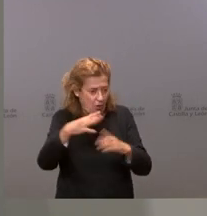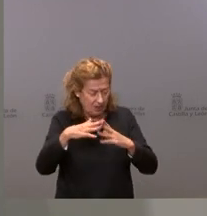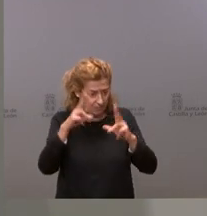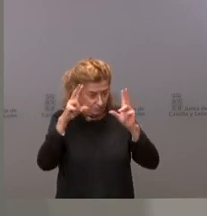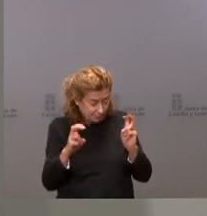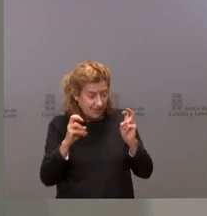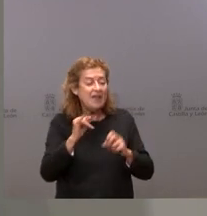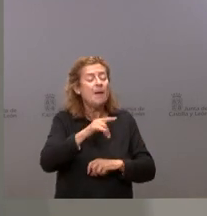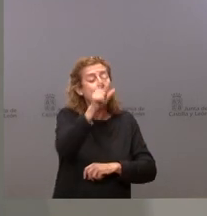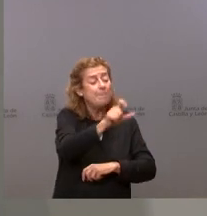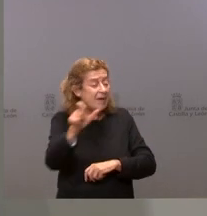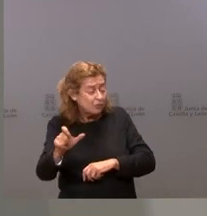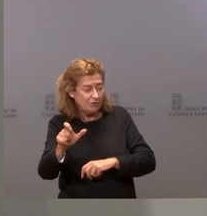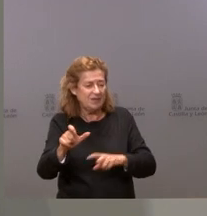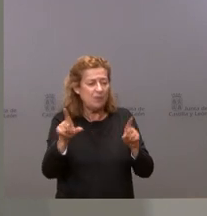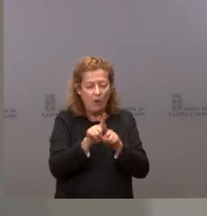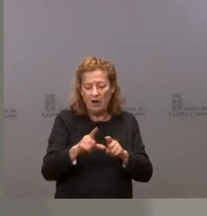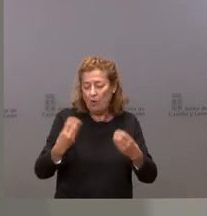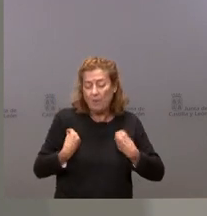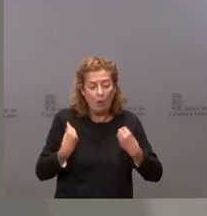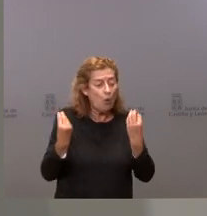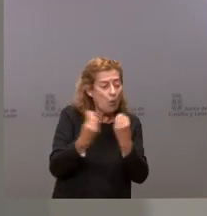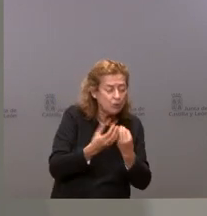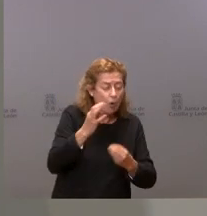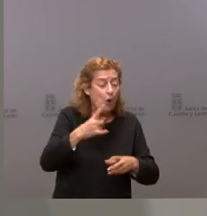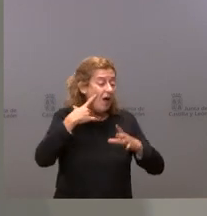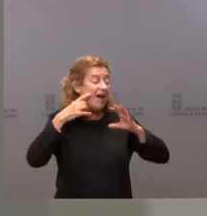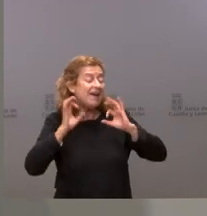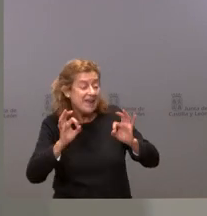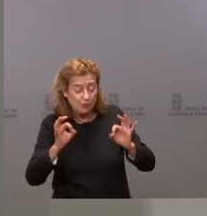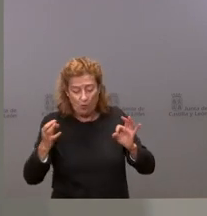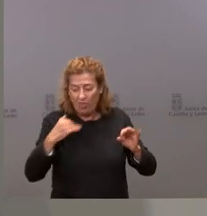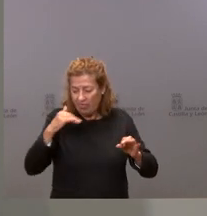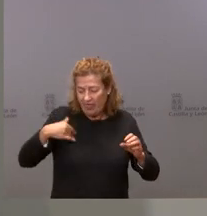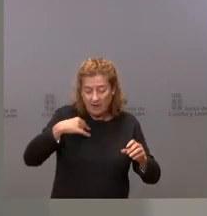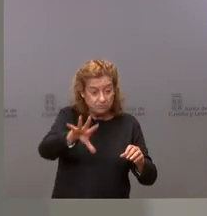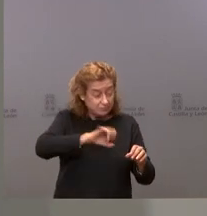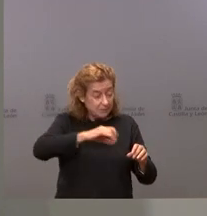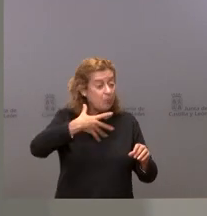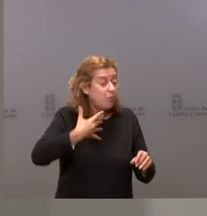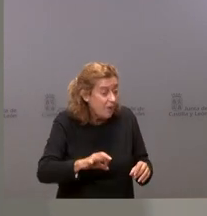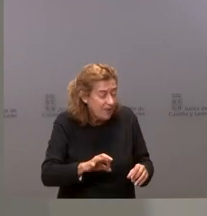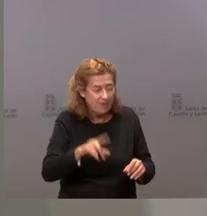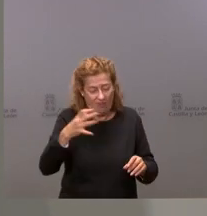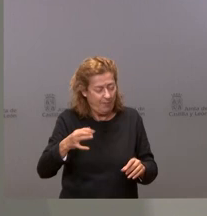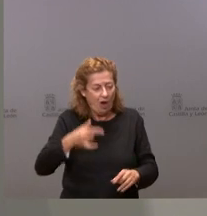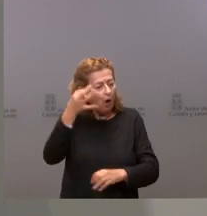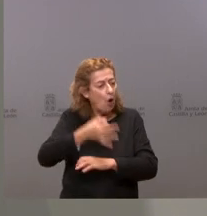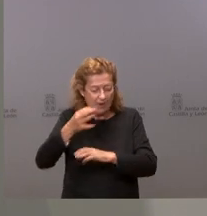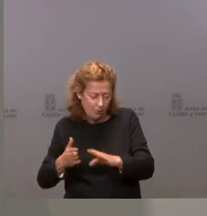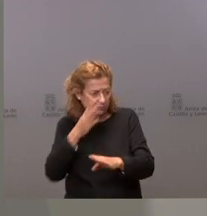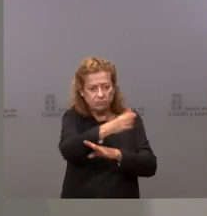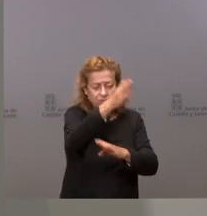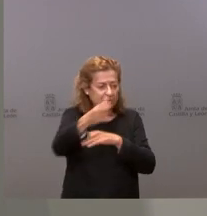las personas que sean convivientes o que tuvieran riesgo de haber sido contagio, pues tienen la obligación de acudir a realizarse